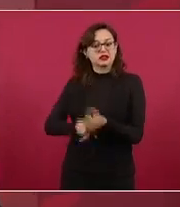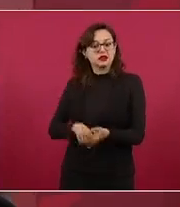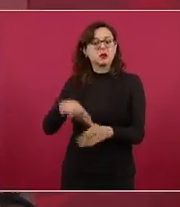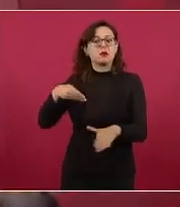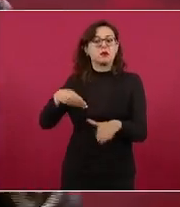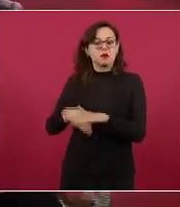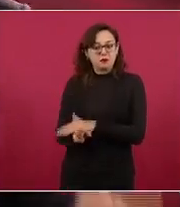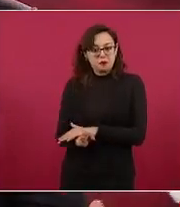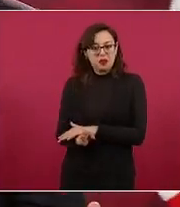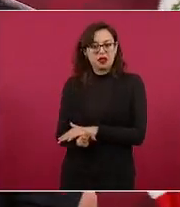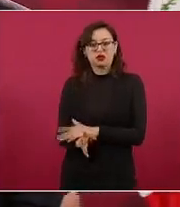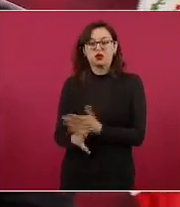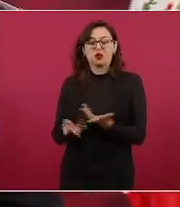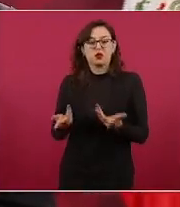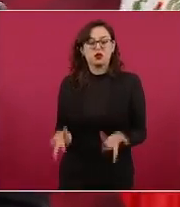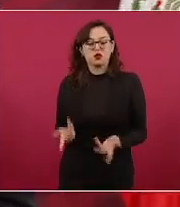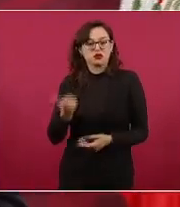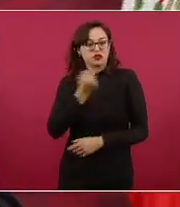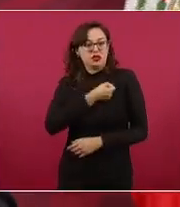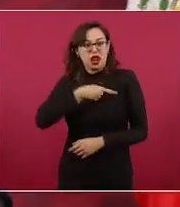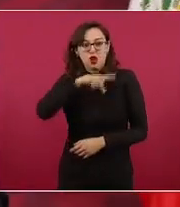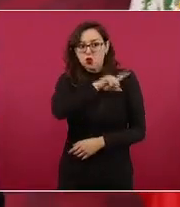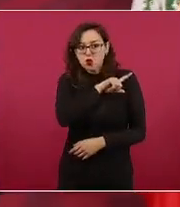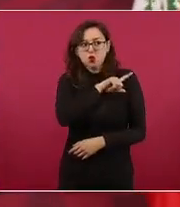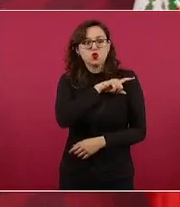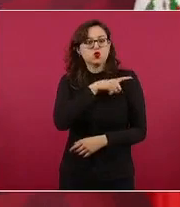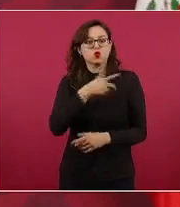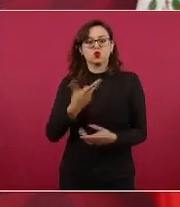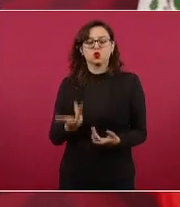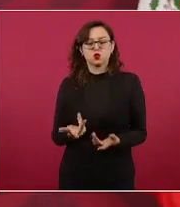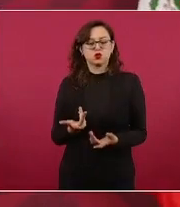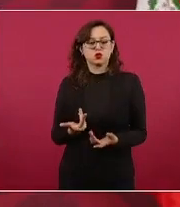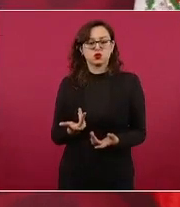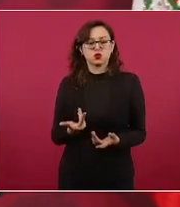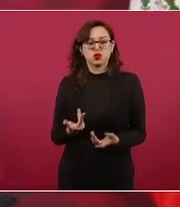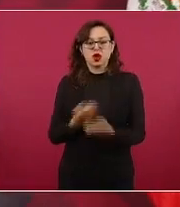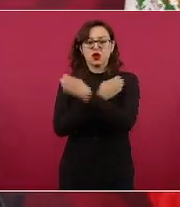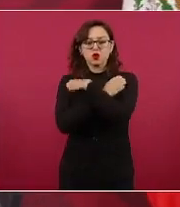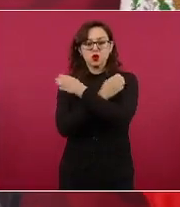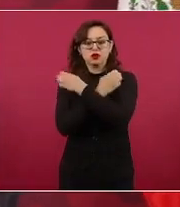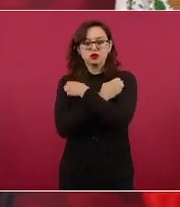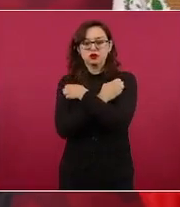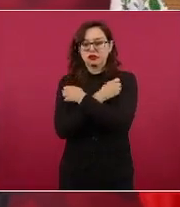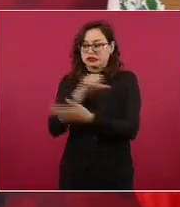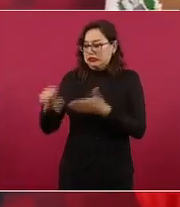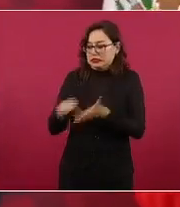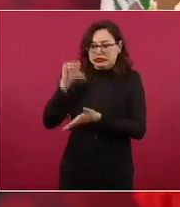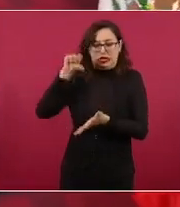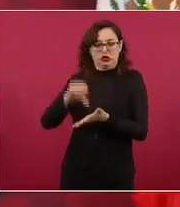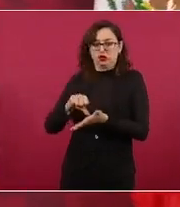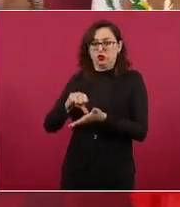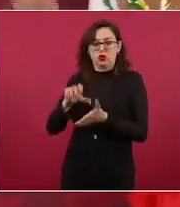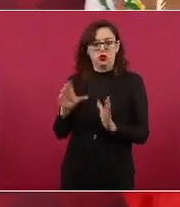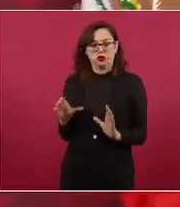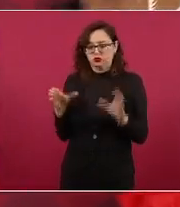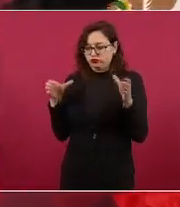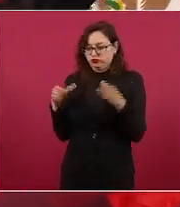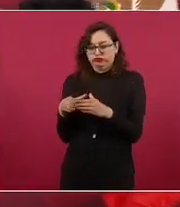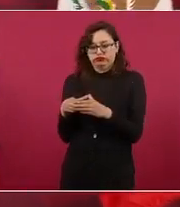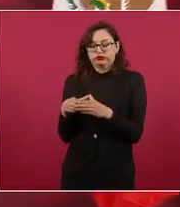toda la infraestructura de salud toda la infraestructura educativa allá